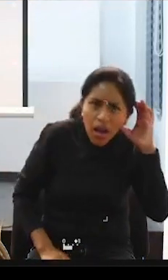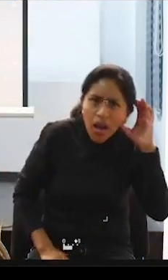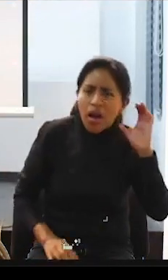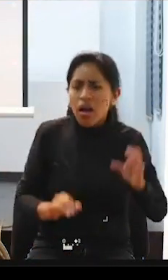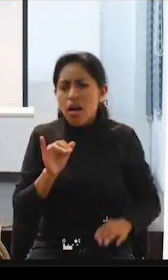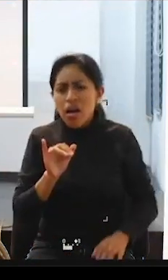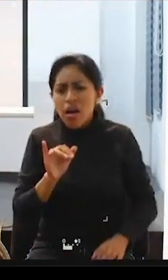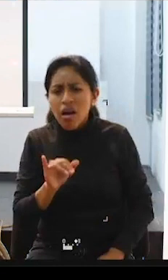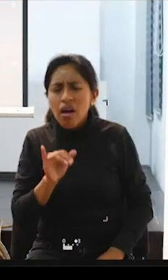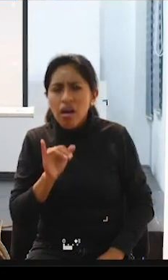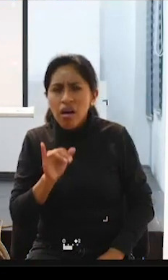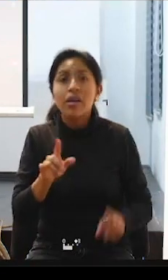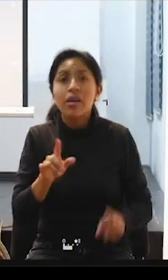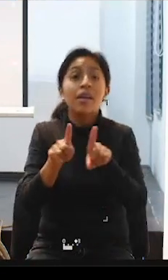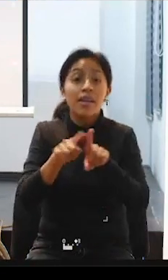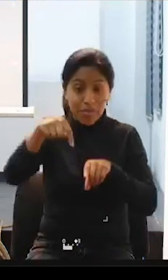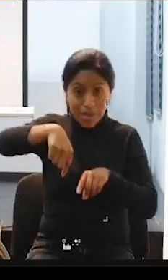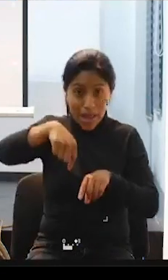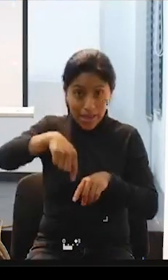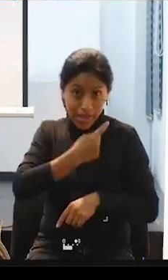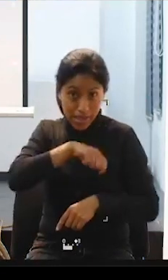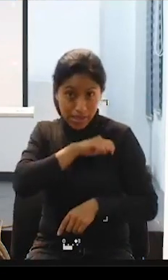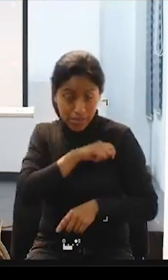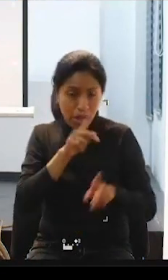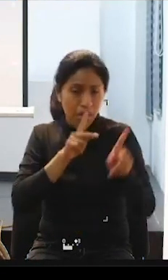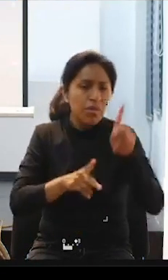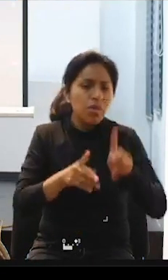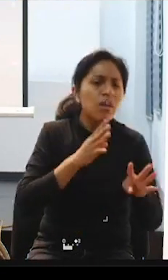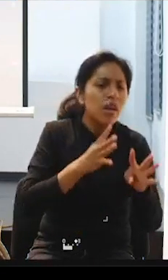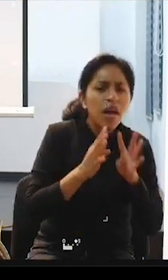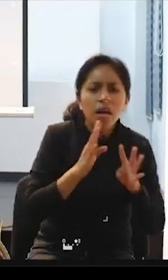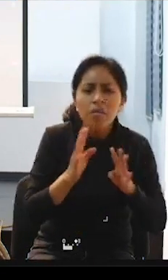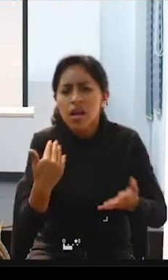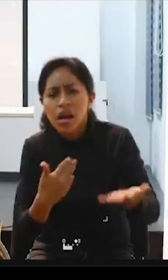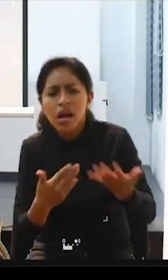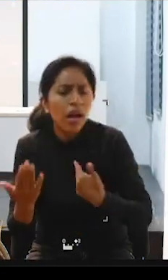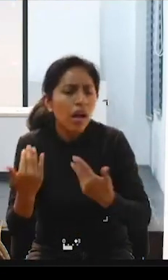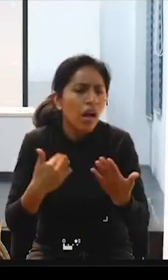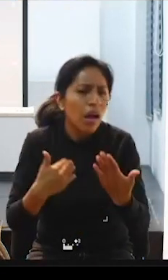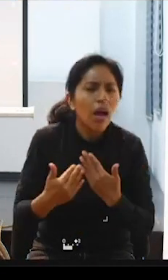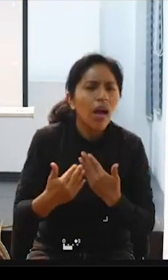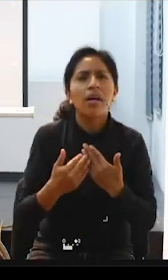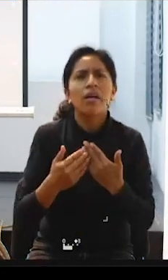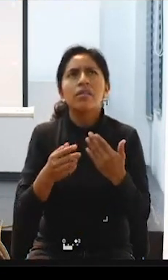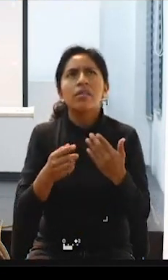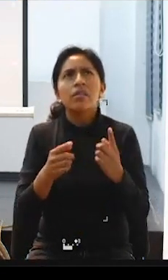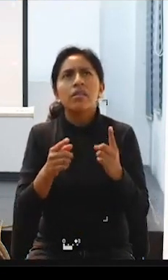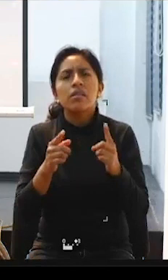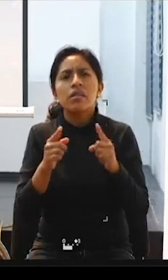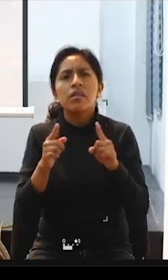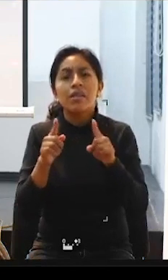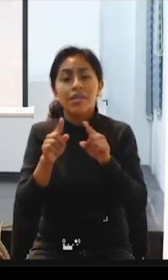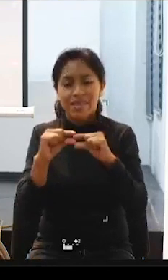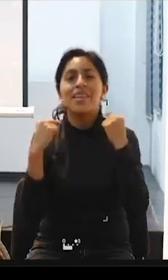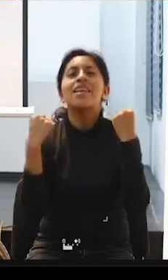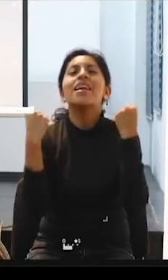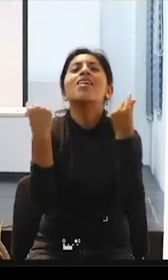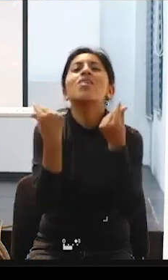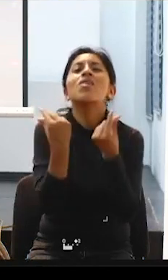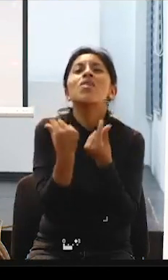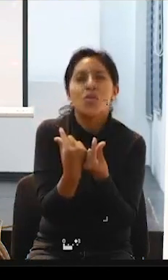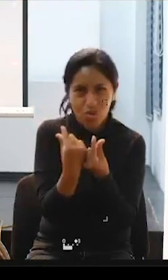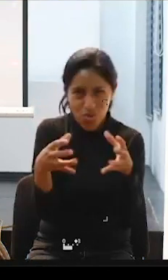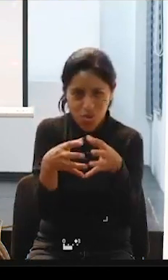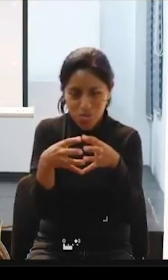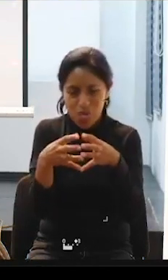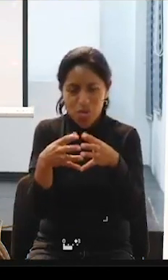también a personas de aquí, compañeros, entonces, del, ya, del grupo Yahoo, del foro de vida